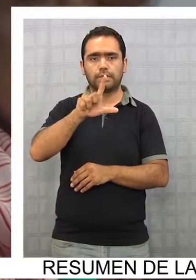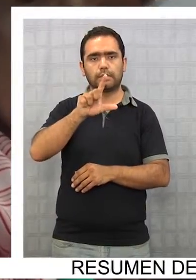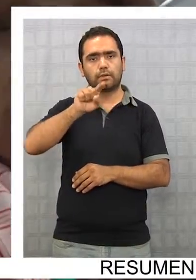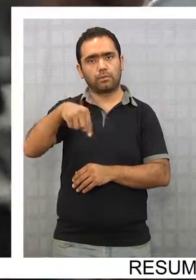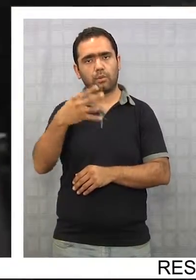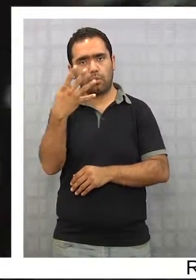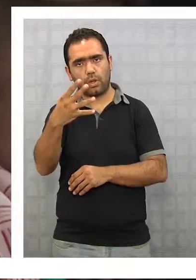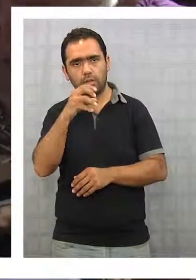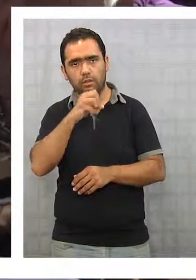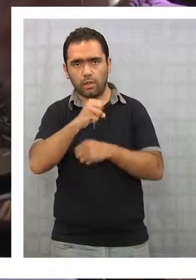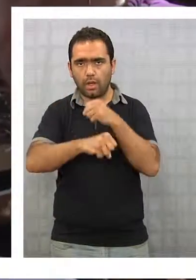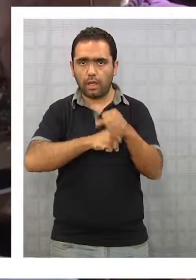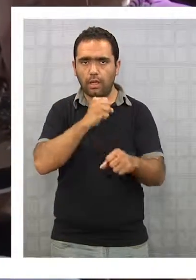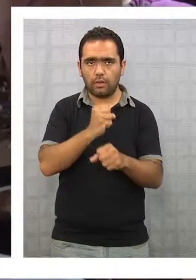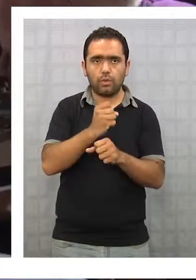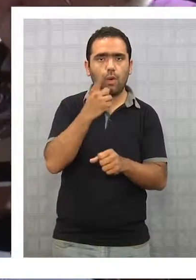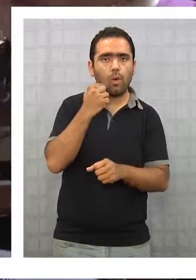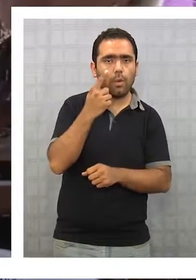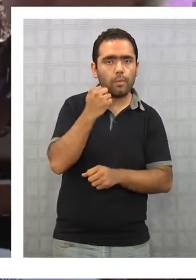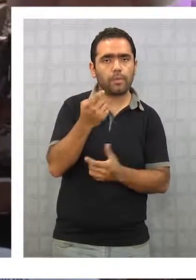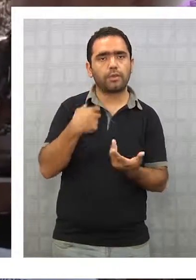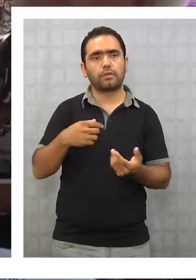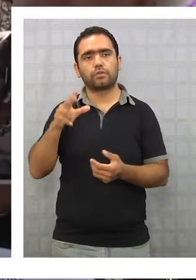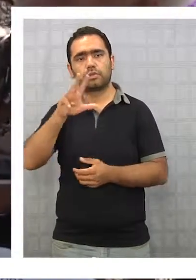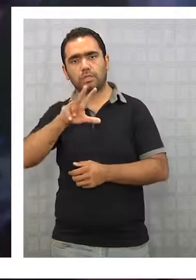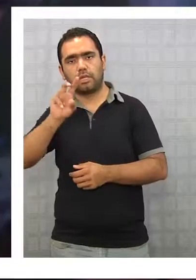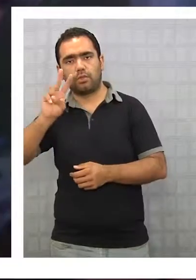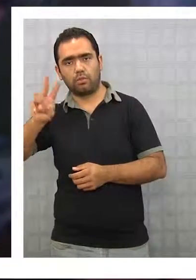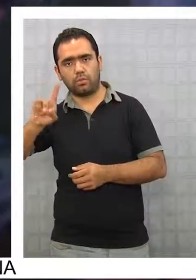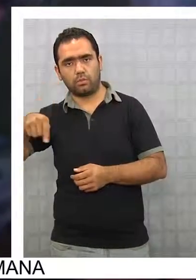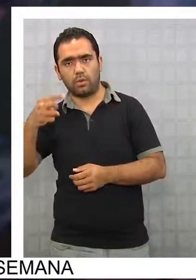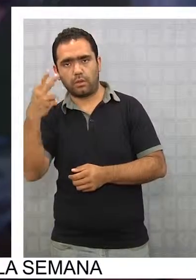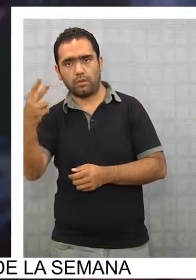para los hombres y 82,2 para las mujeres.